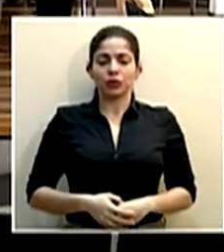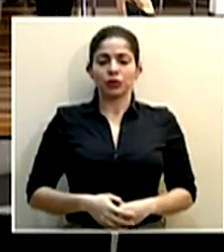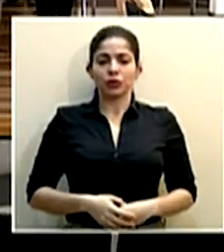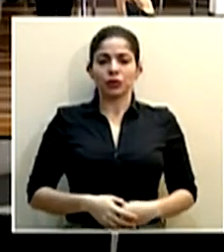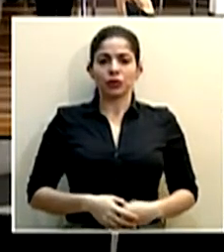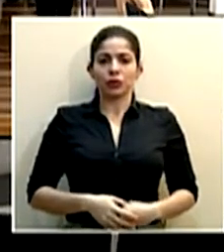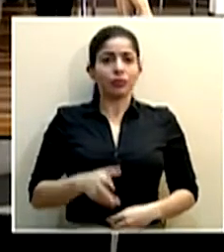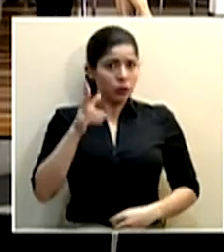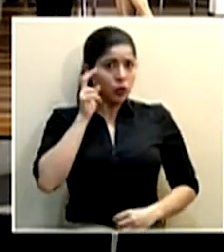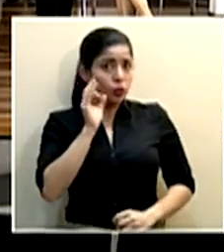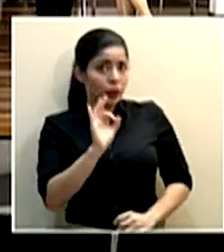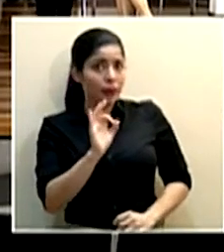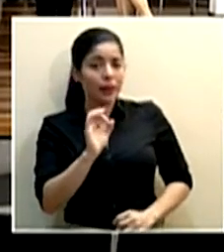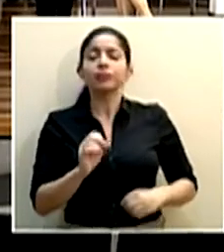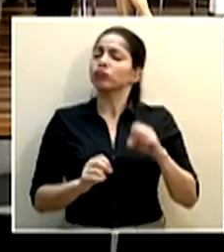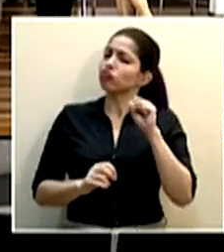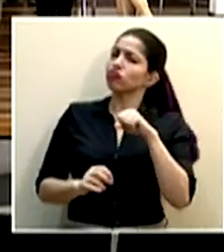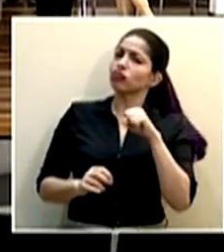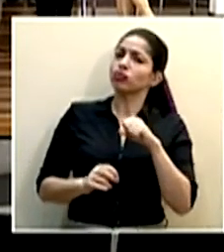¿Se escucha bien? Sí.